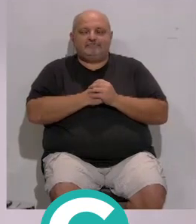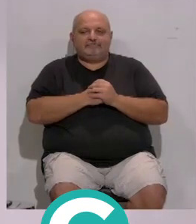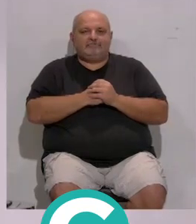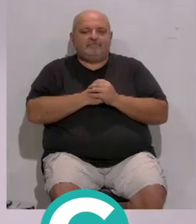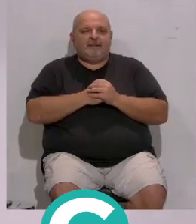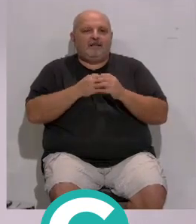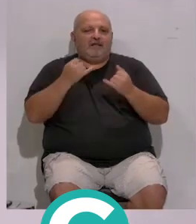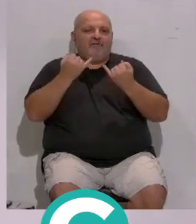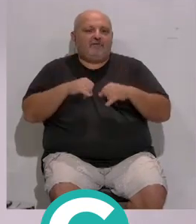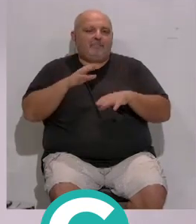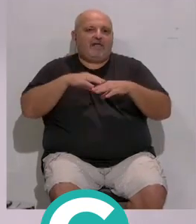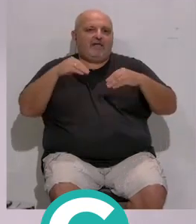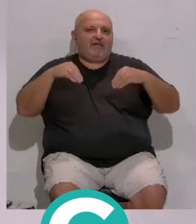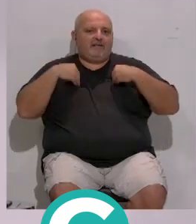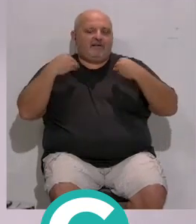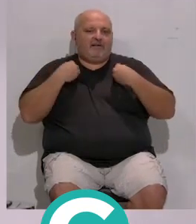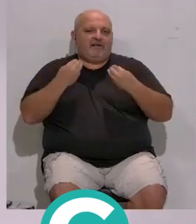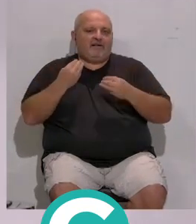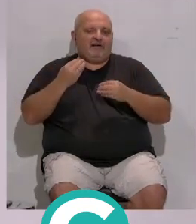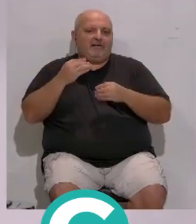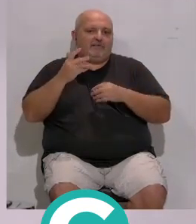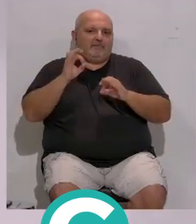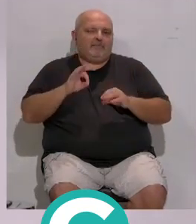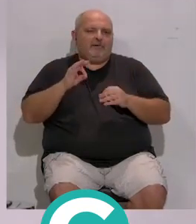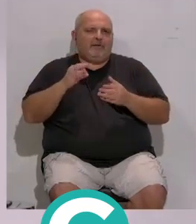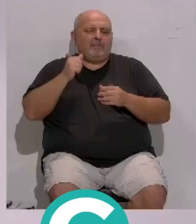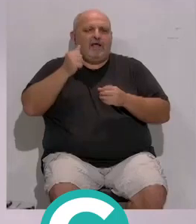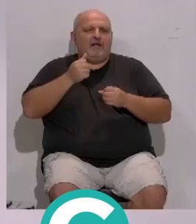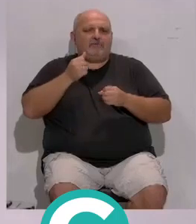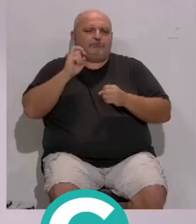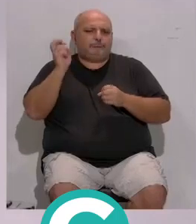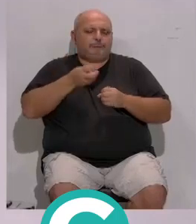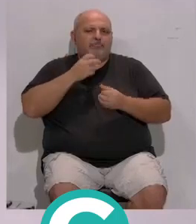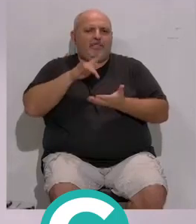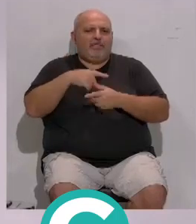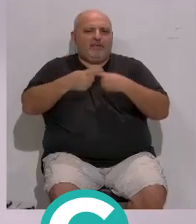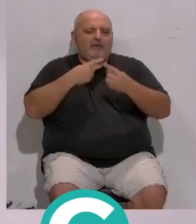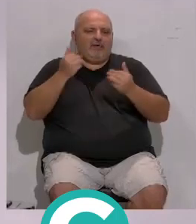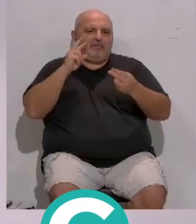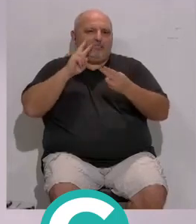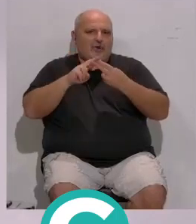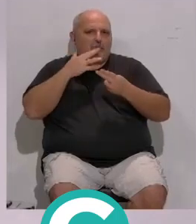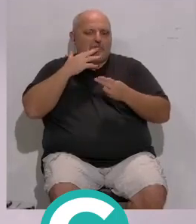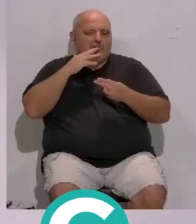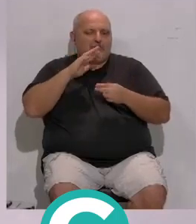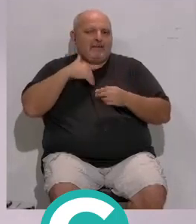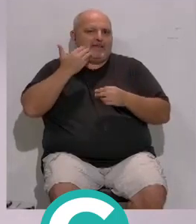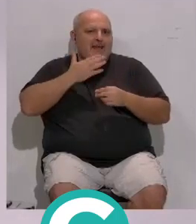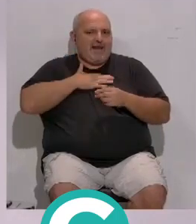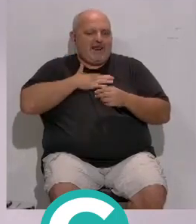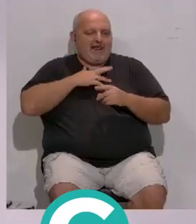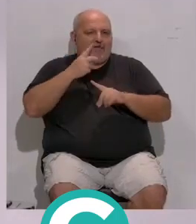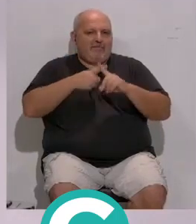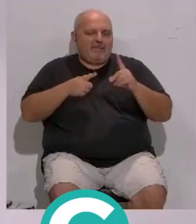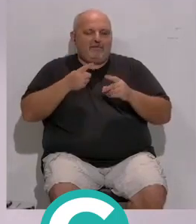Una fiesta para disfrutar... ...cada día más cercana... ...tendrán más información... ...nosotros nos despedimos... ...y tendrán más información... ...a partir de las